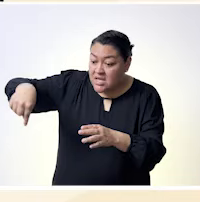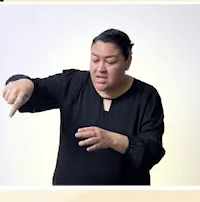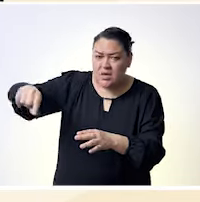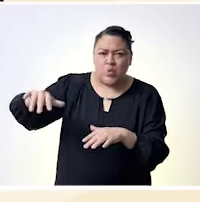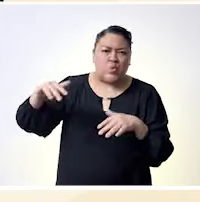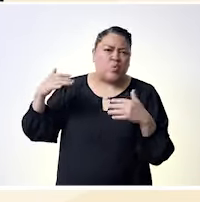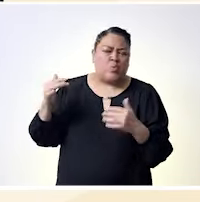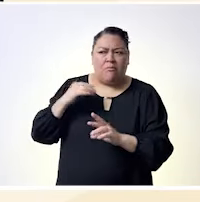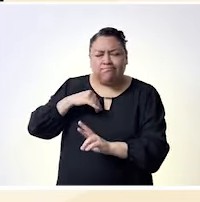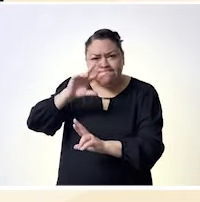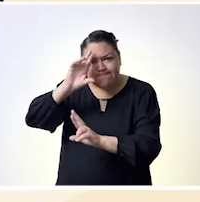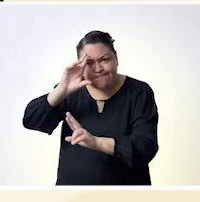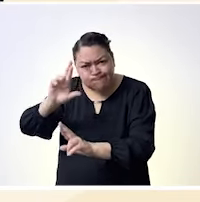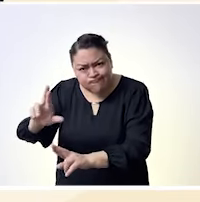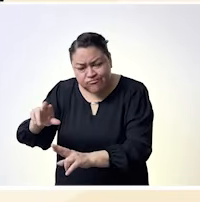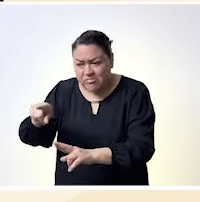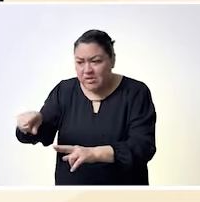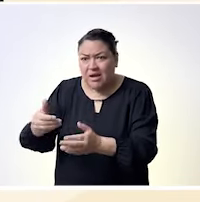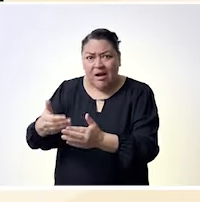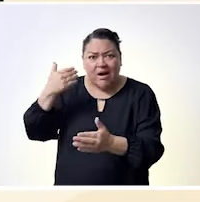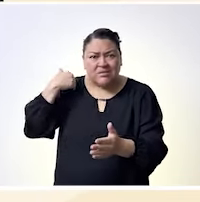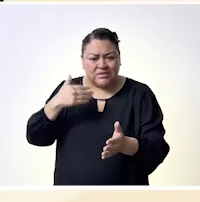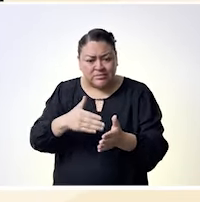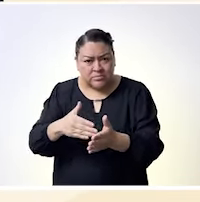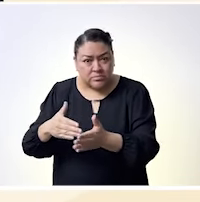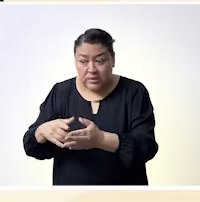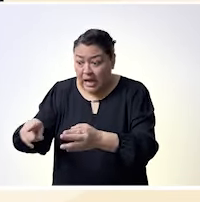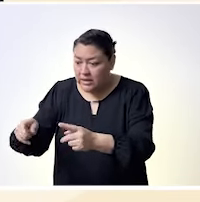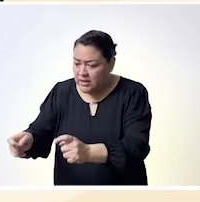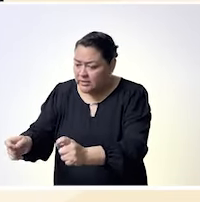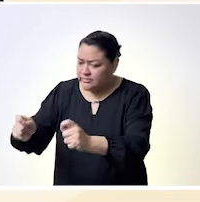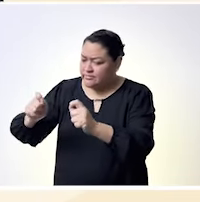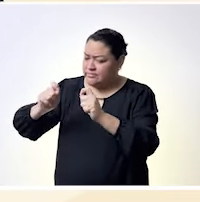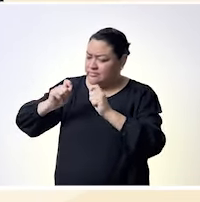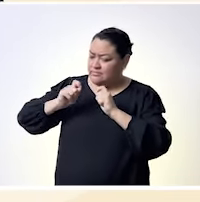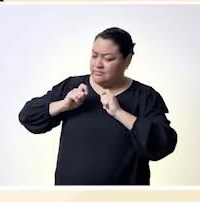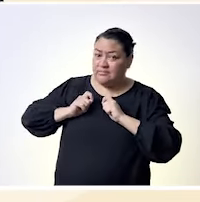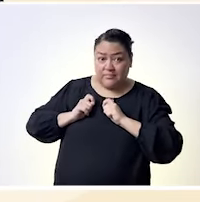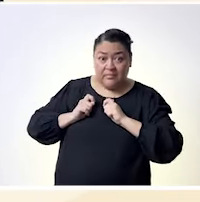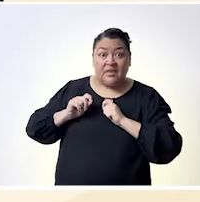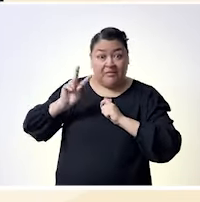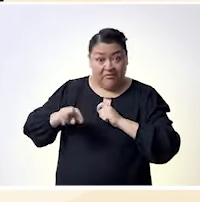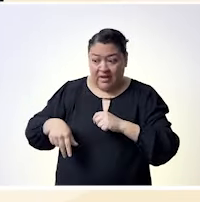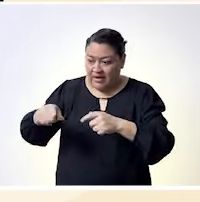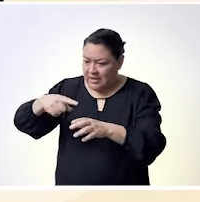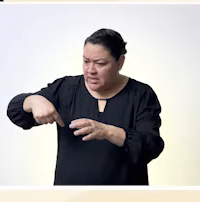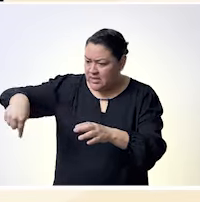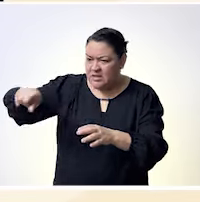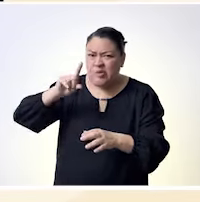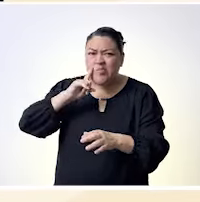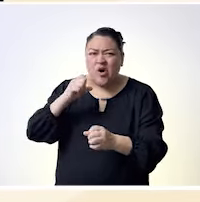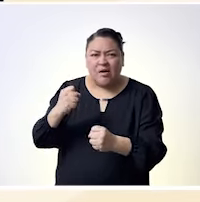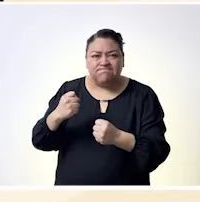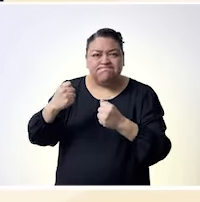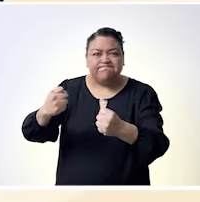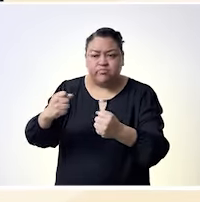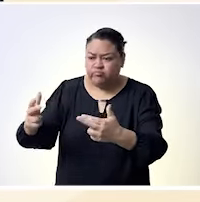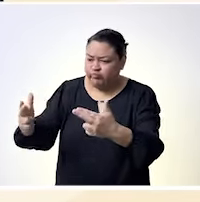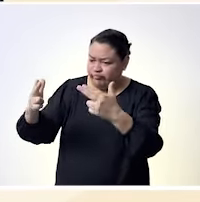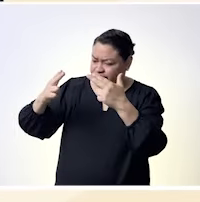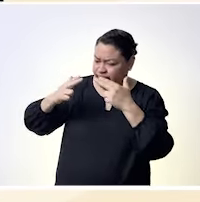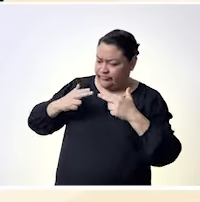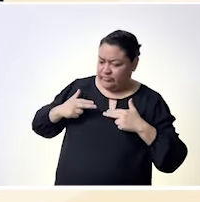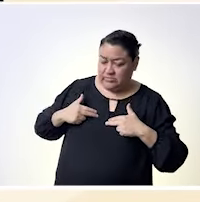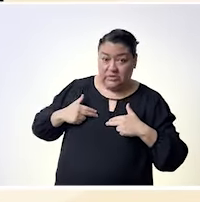del estado y que pues bueno en ese camino estamos y por ello es precisamente bien decimos a veces ponernos estas gafas violetas